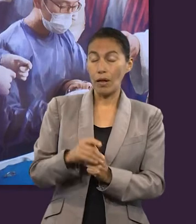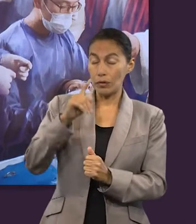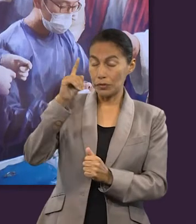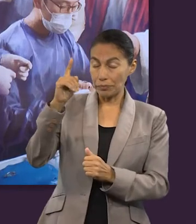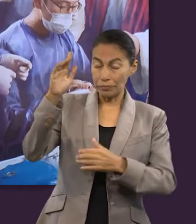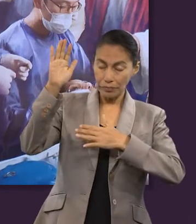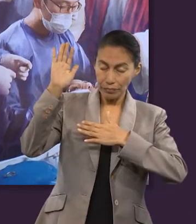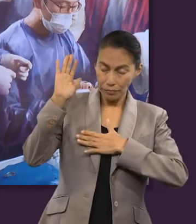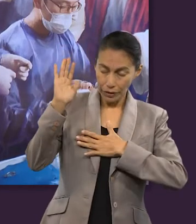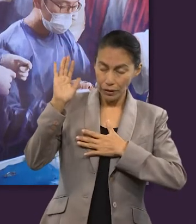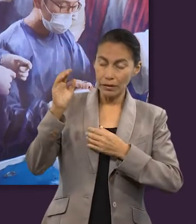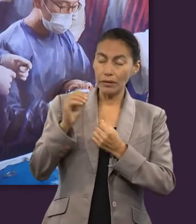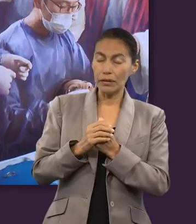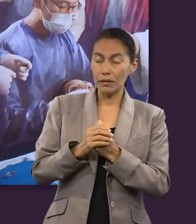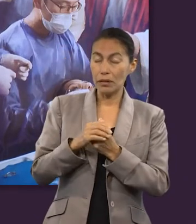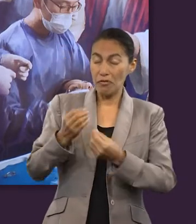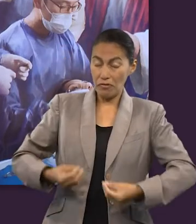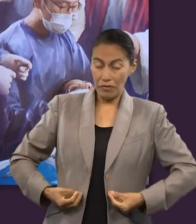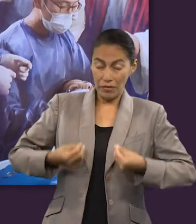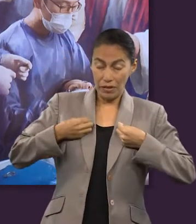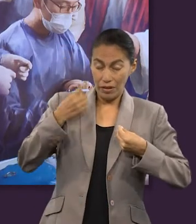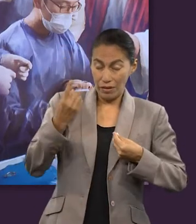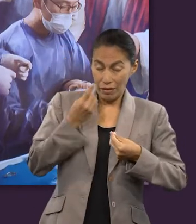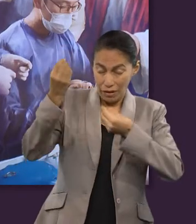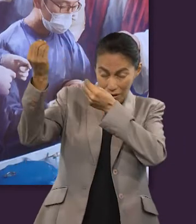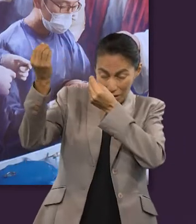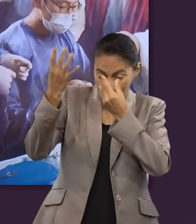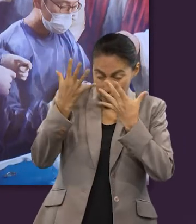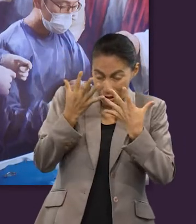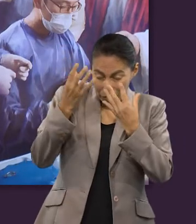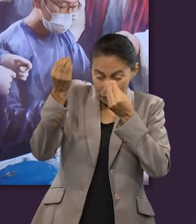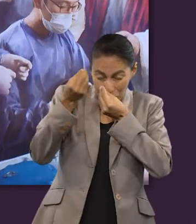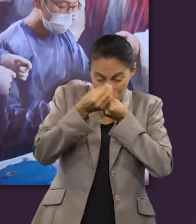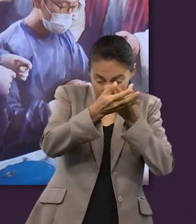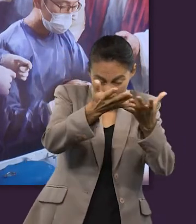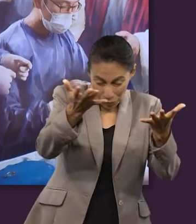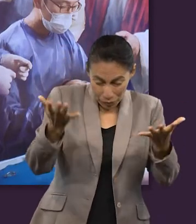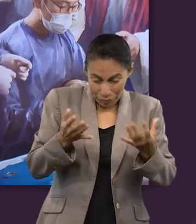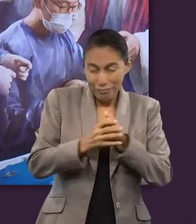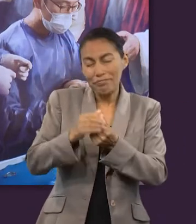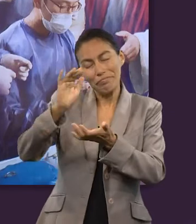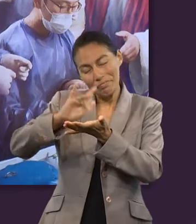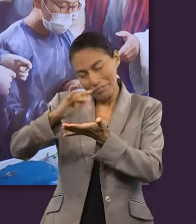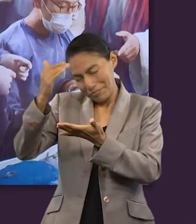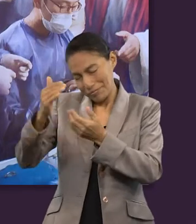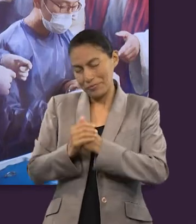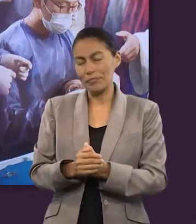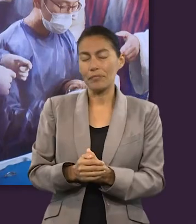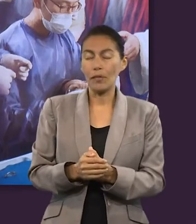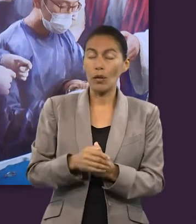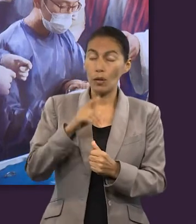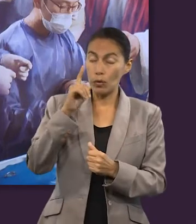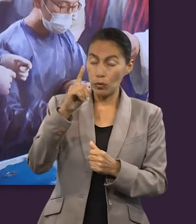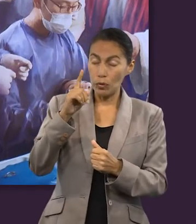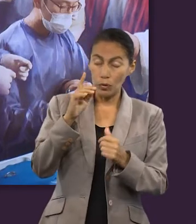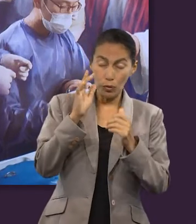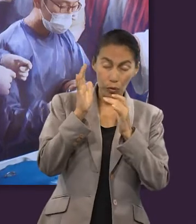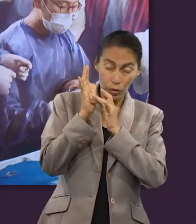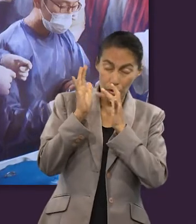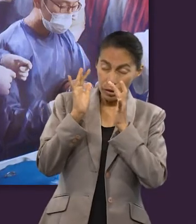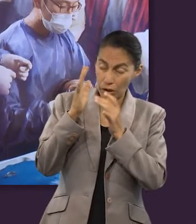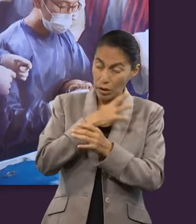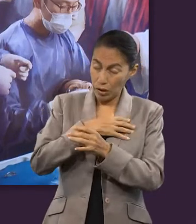gran promesa de que tú darás vida y que das vida eterna. Señor, gracias porque a través de la resurrección de tu Hijo